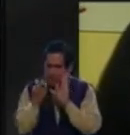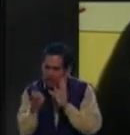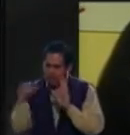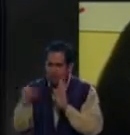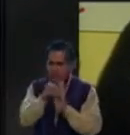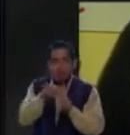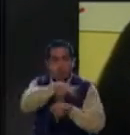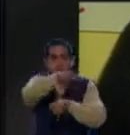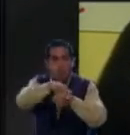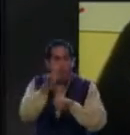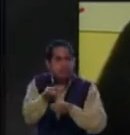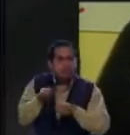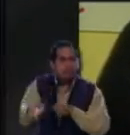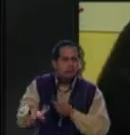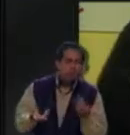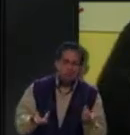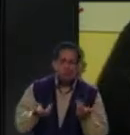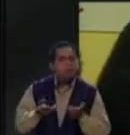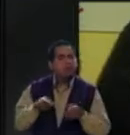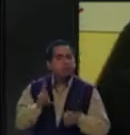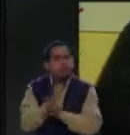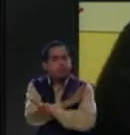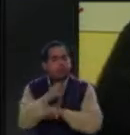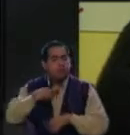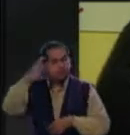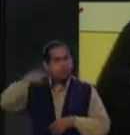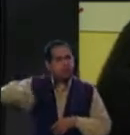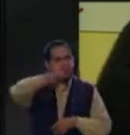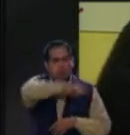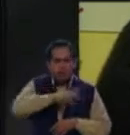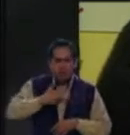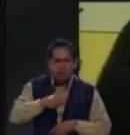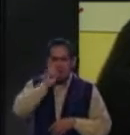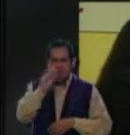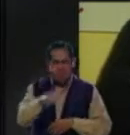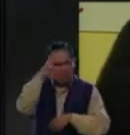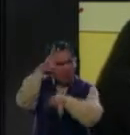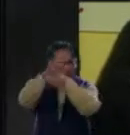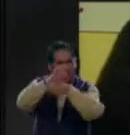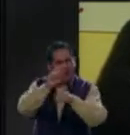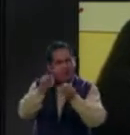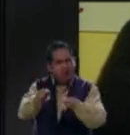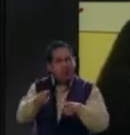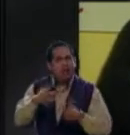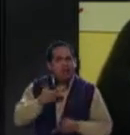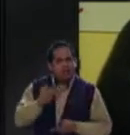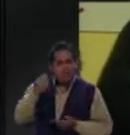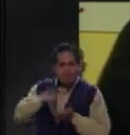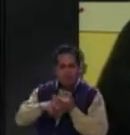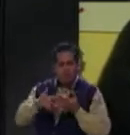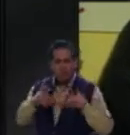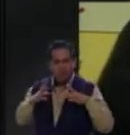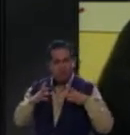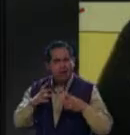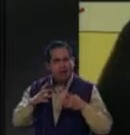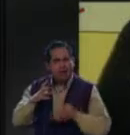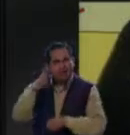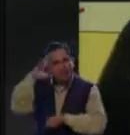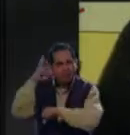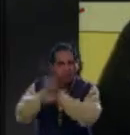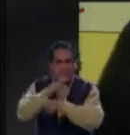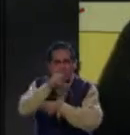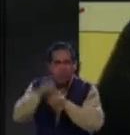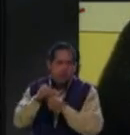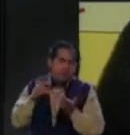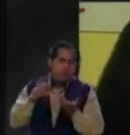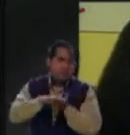Pero yo creo que superando eso, digo, uno tiene las mismas capacidades y, claro, tiene uno que desarrollar también muchas capacidades, ¿no?